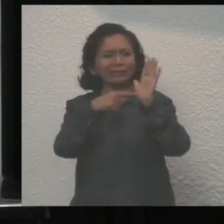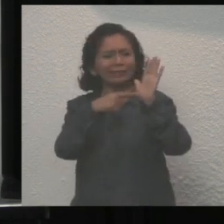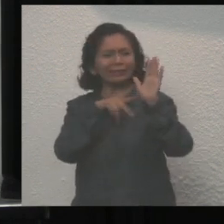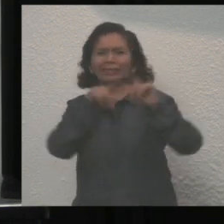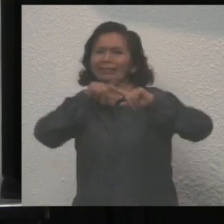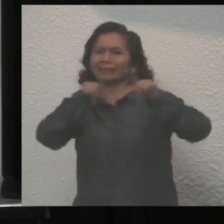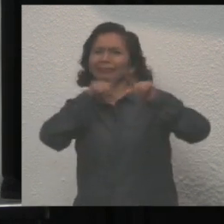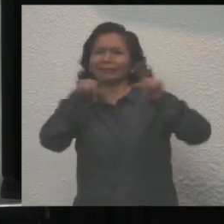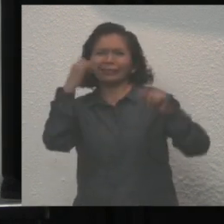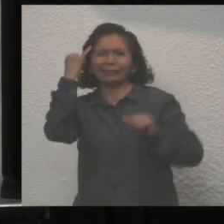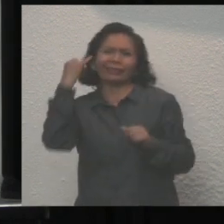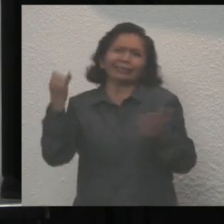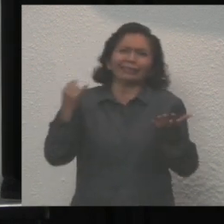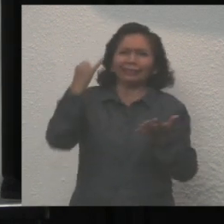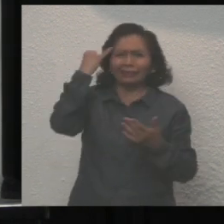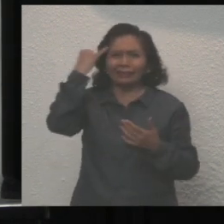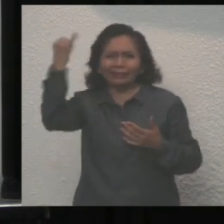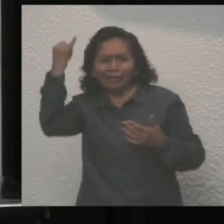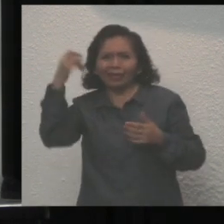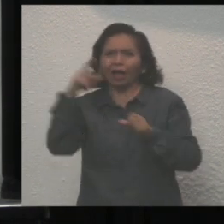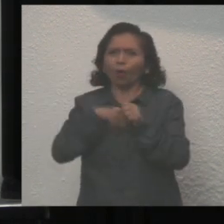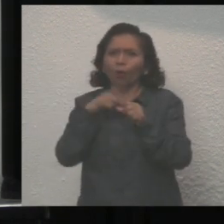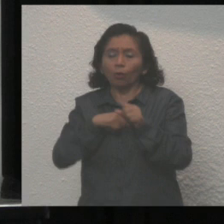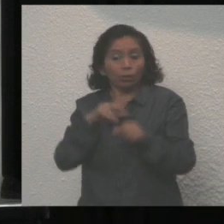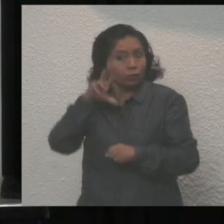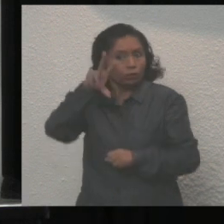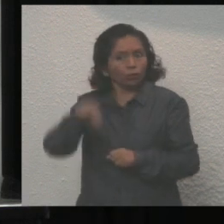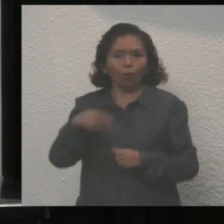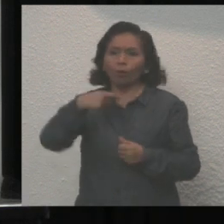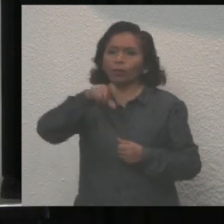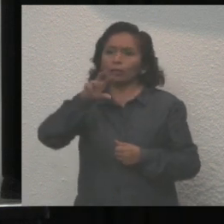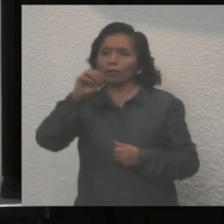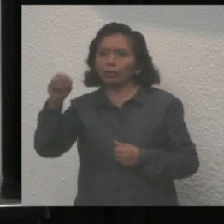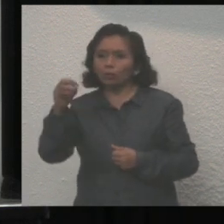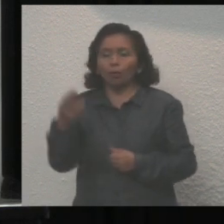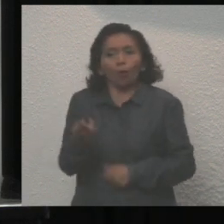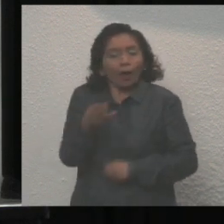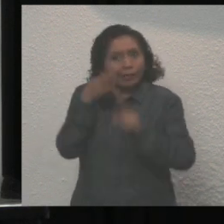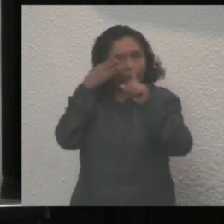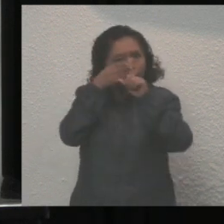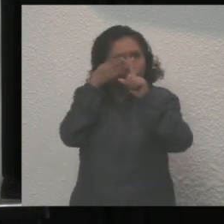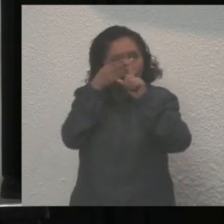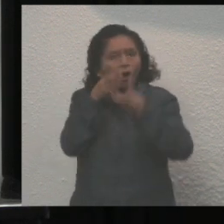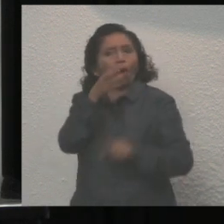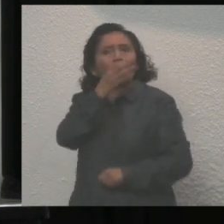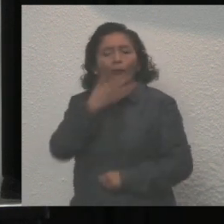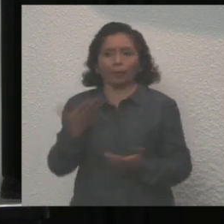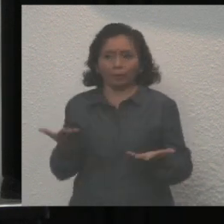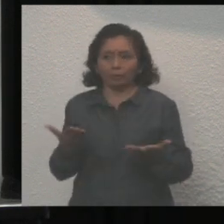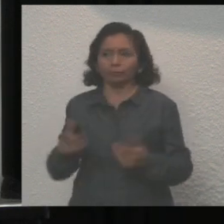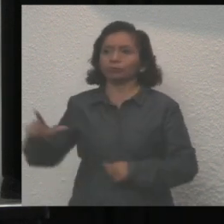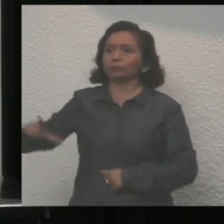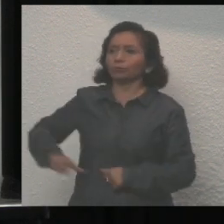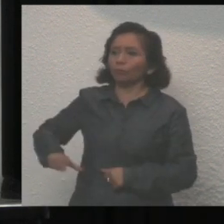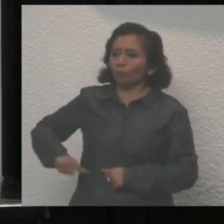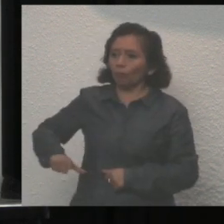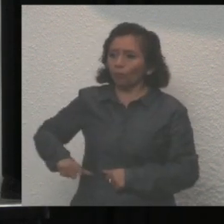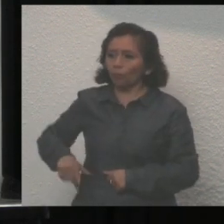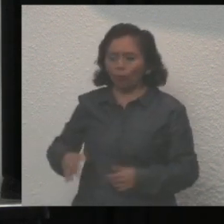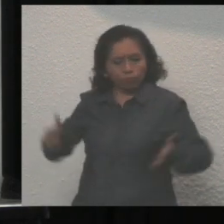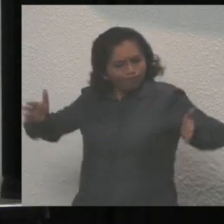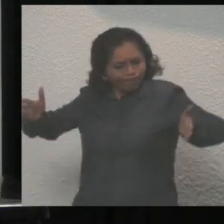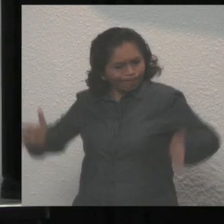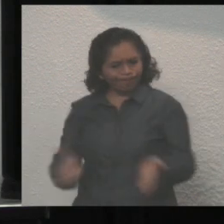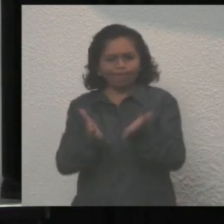ni ideologías. Quintana Roo debe de ser nuestra causa. Señor Gobernador, vamos